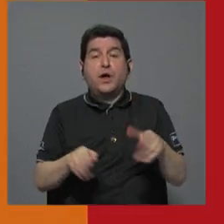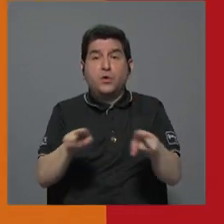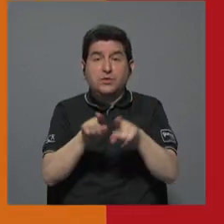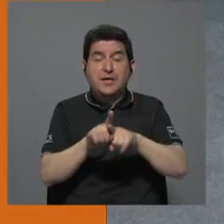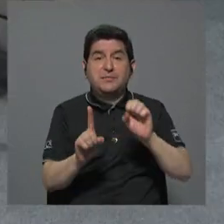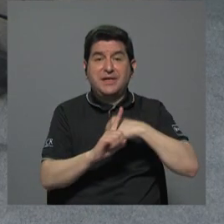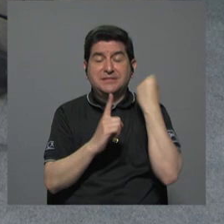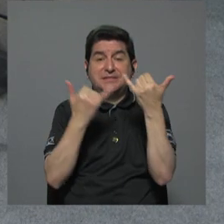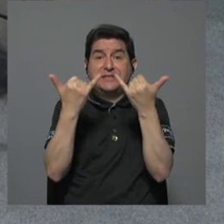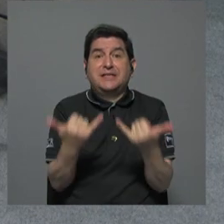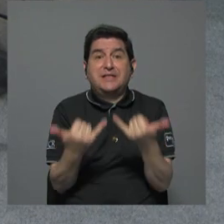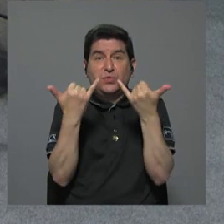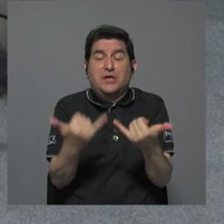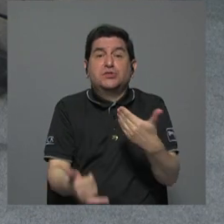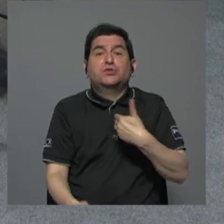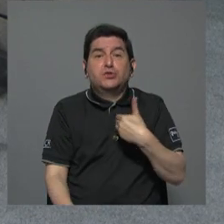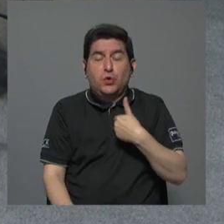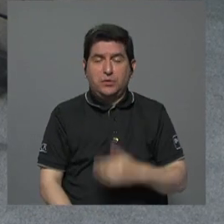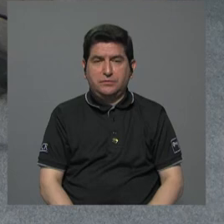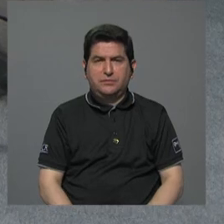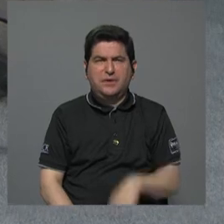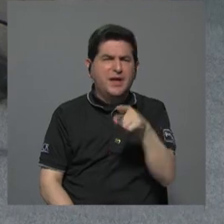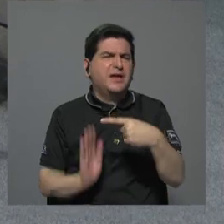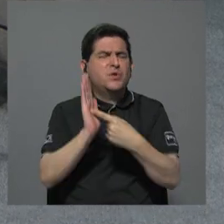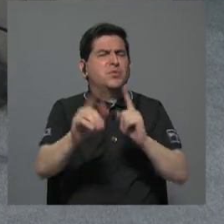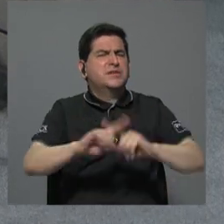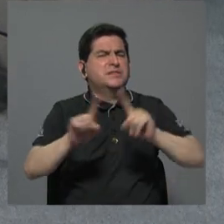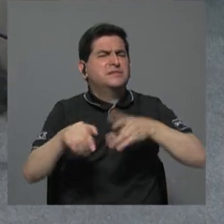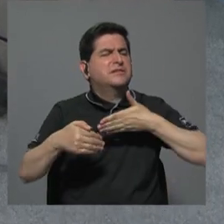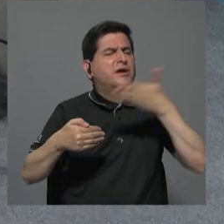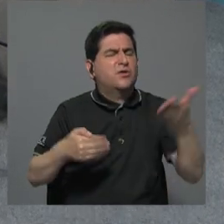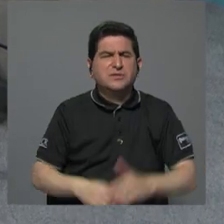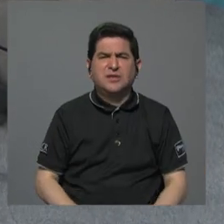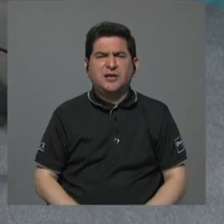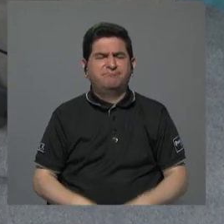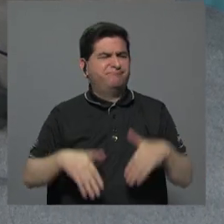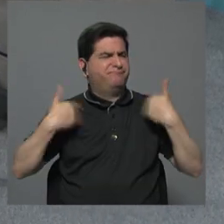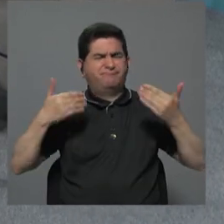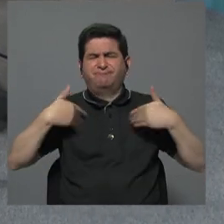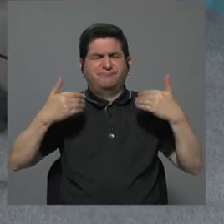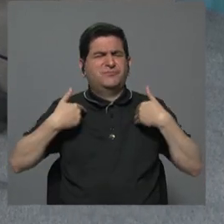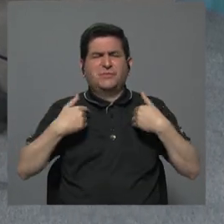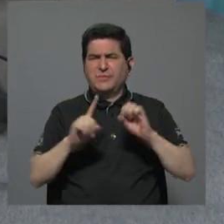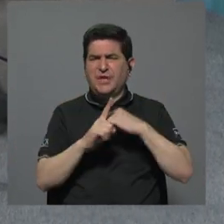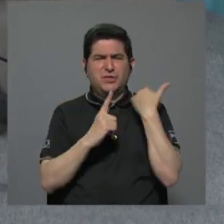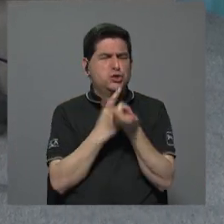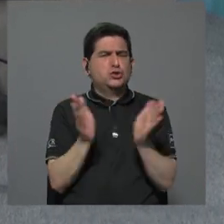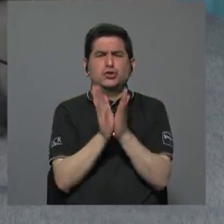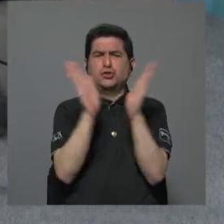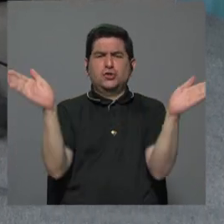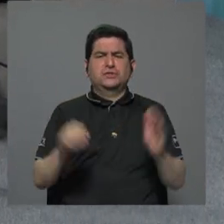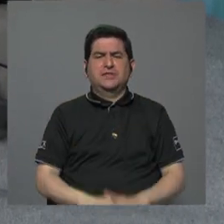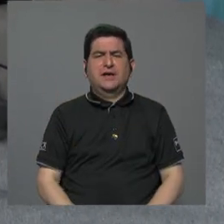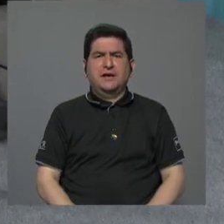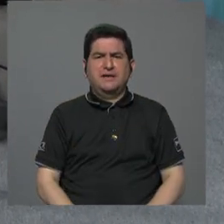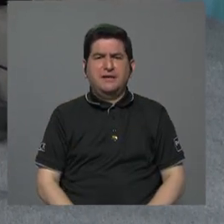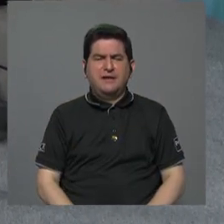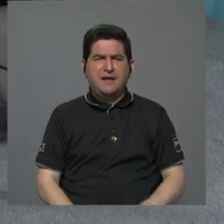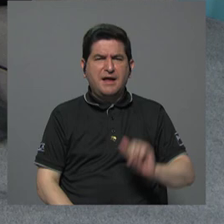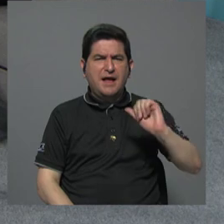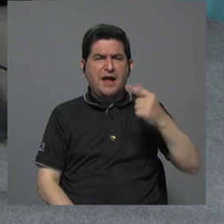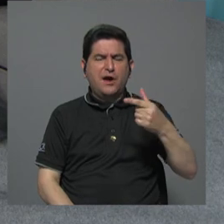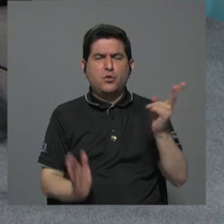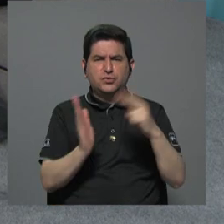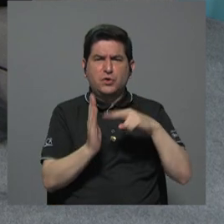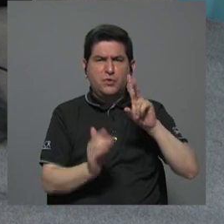hasta el momento que tenemos en la actualidad. Esto nos habla de varias cosas, ¿verdad? Un descontento social generalizado. Hay un piquito ahí que estaba en agosto de